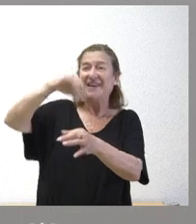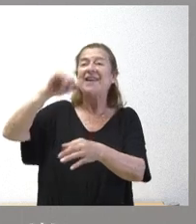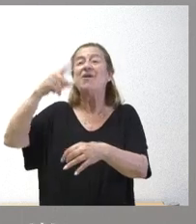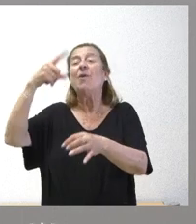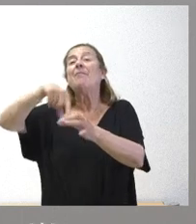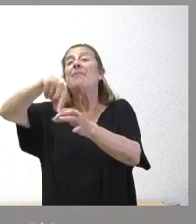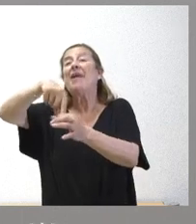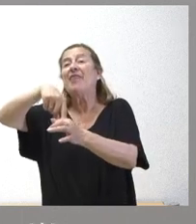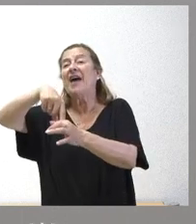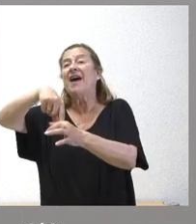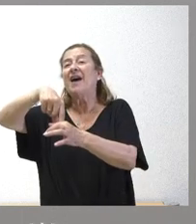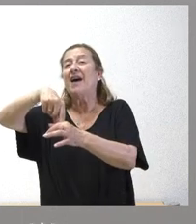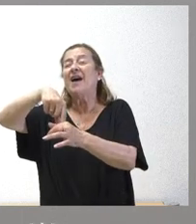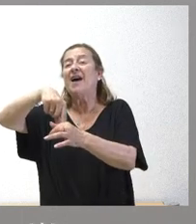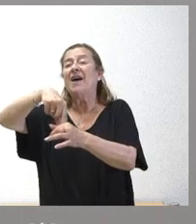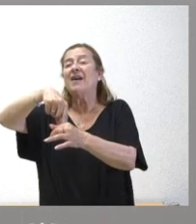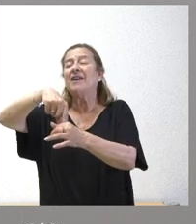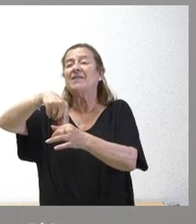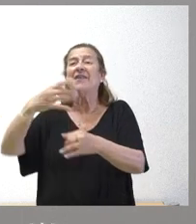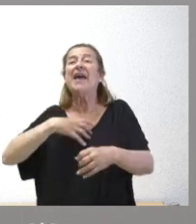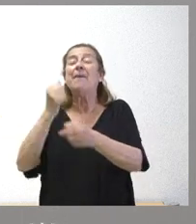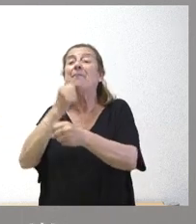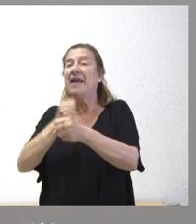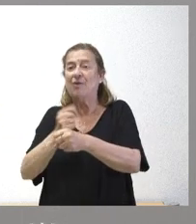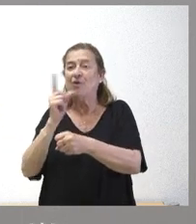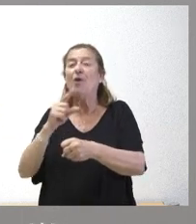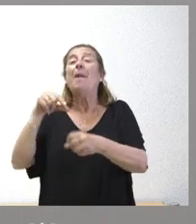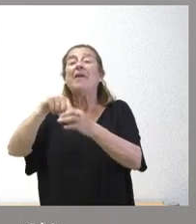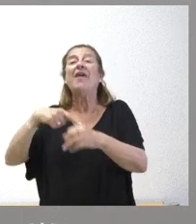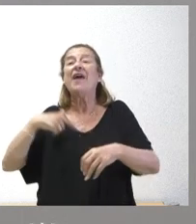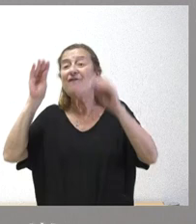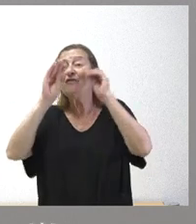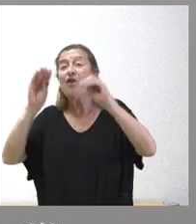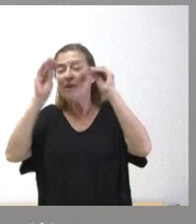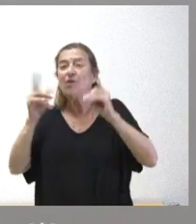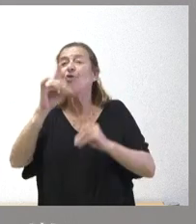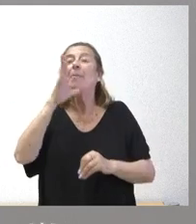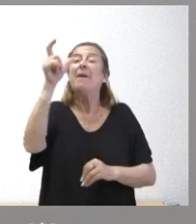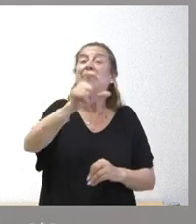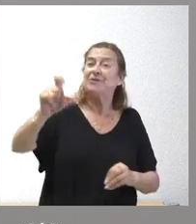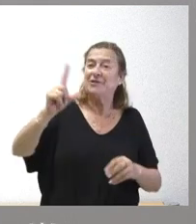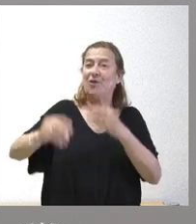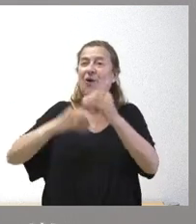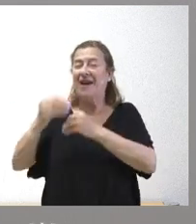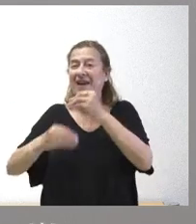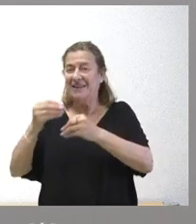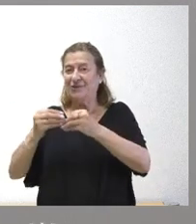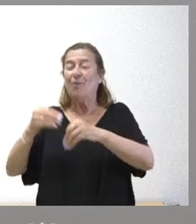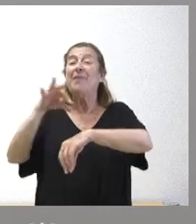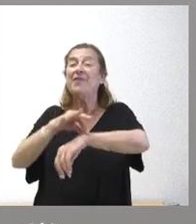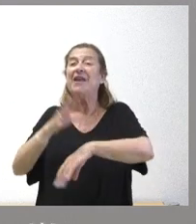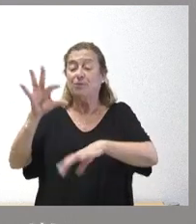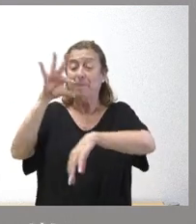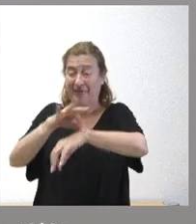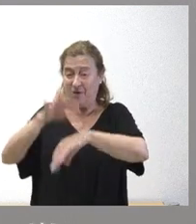plazas de empleo son unas plazas de formación y no para personas que no han hecho medicina son